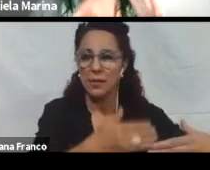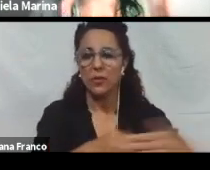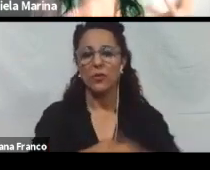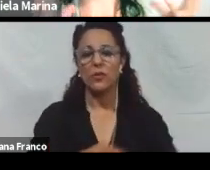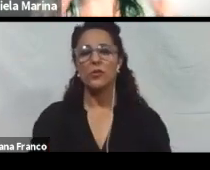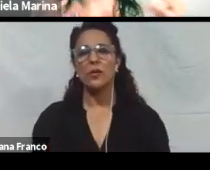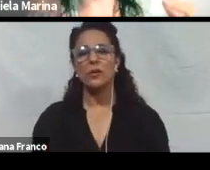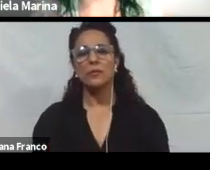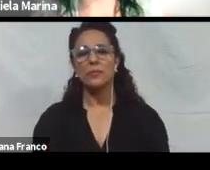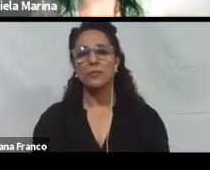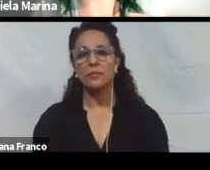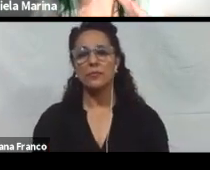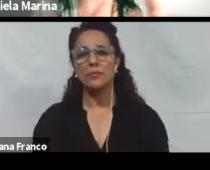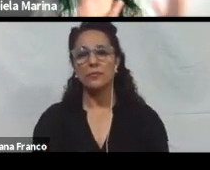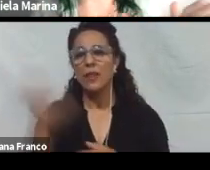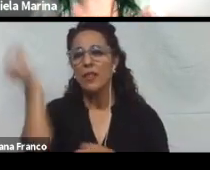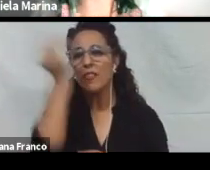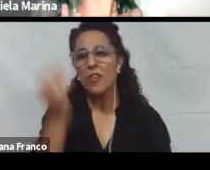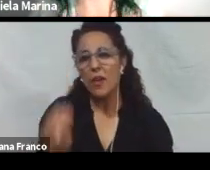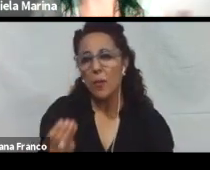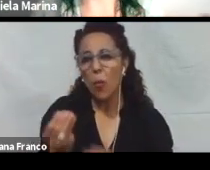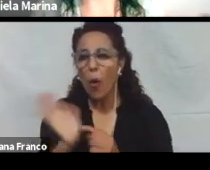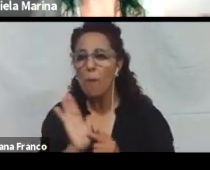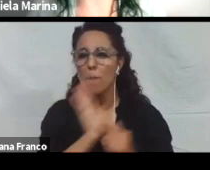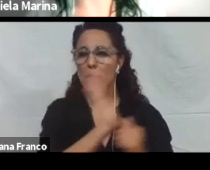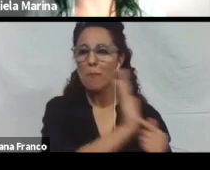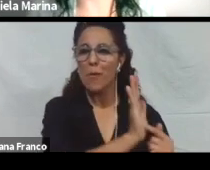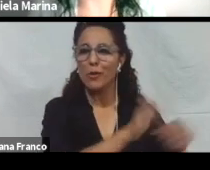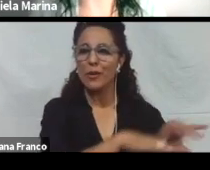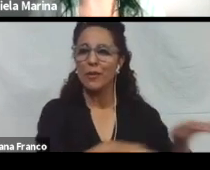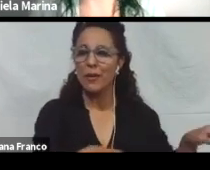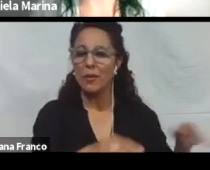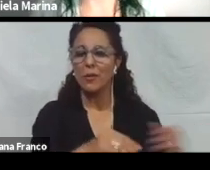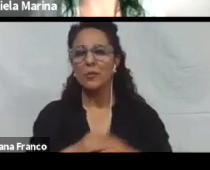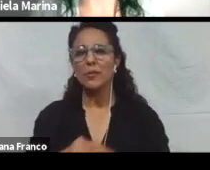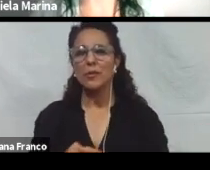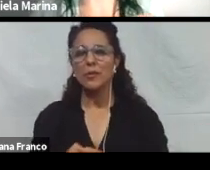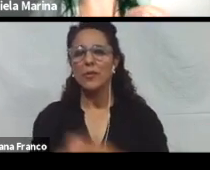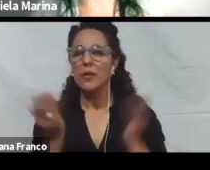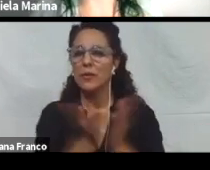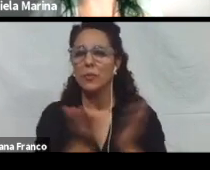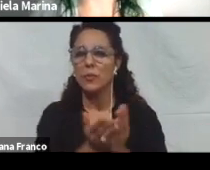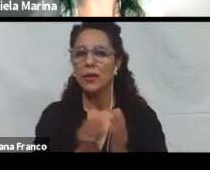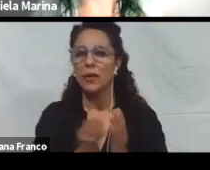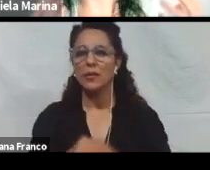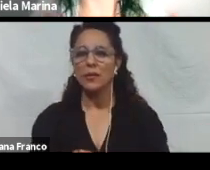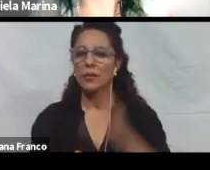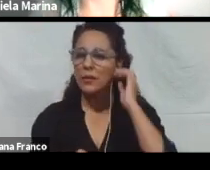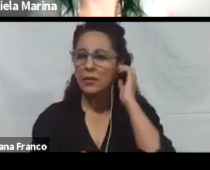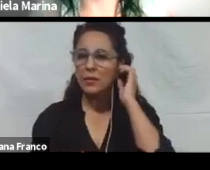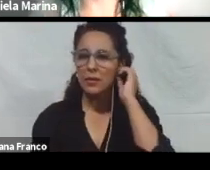Usar representaciones gráficas, por ejemplo, que reflejen el proceso del estudiante. Y definir estrategias de